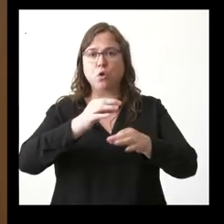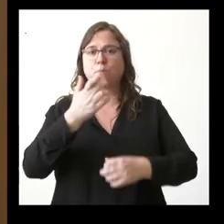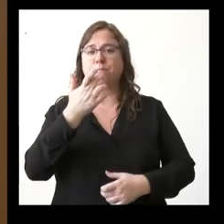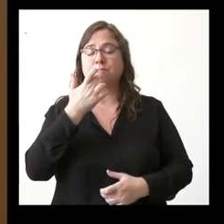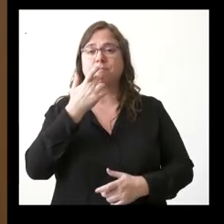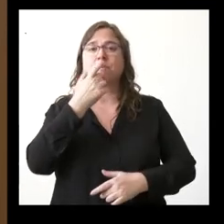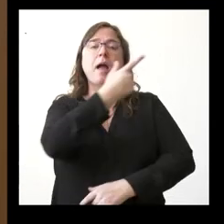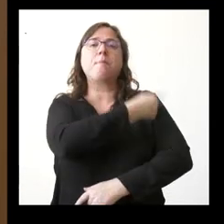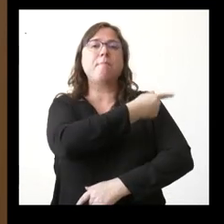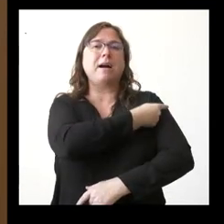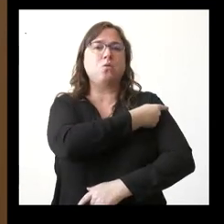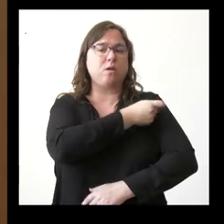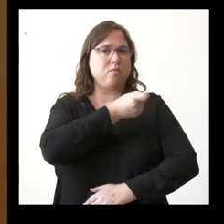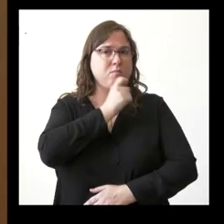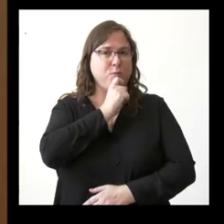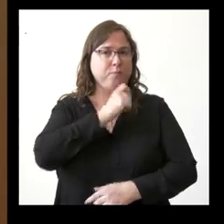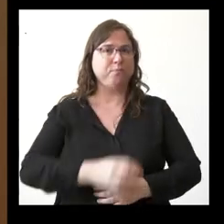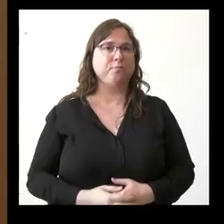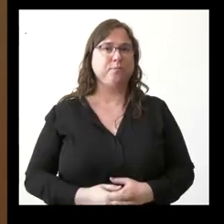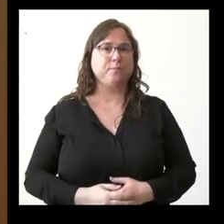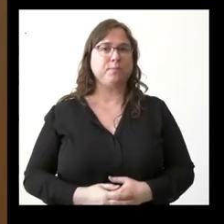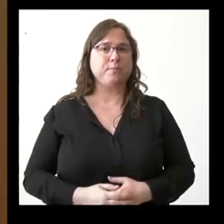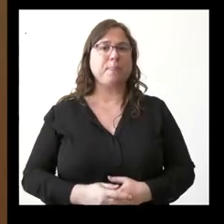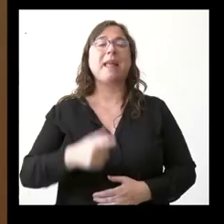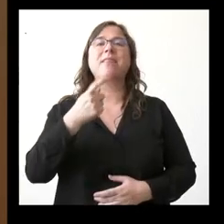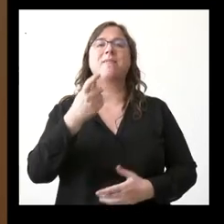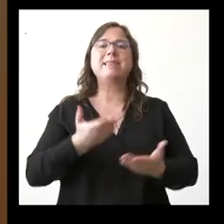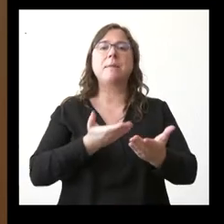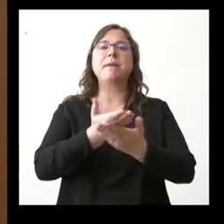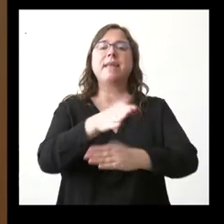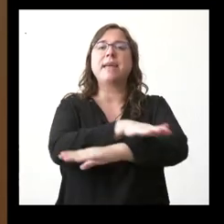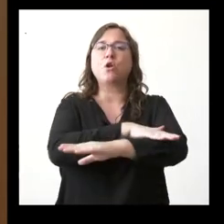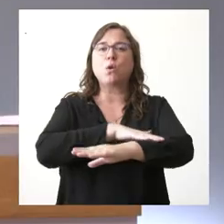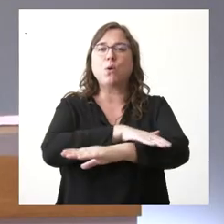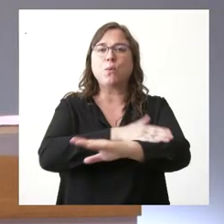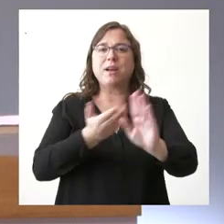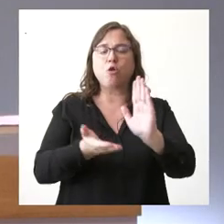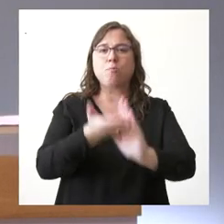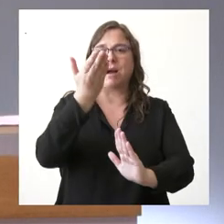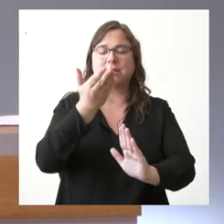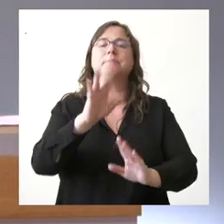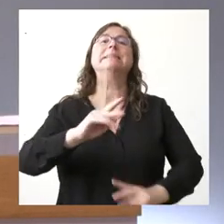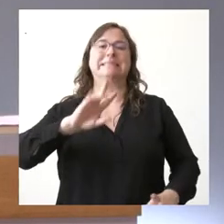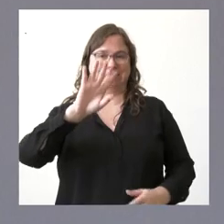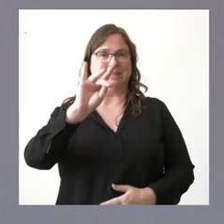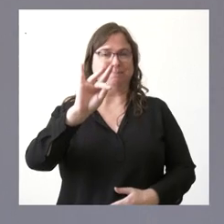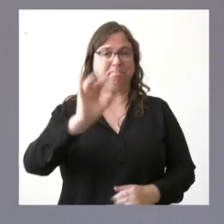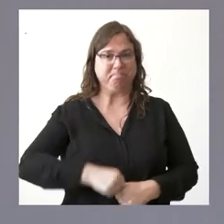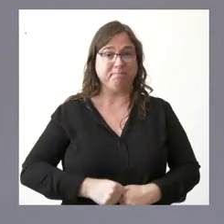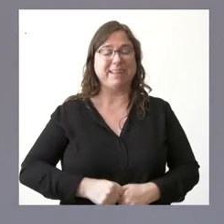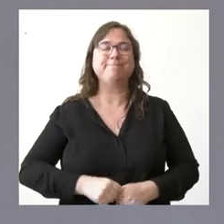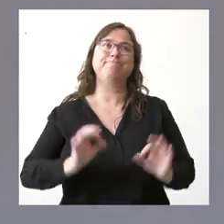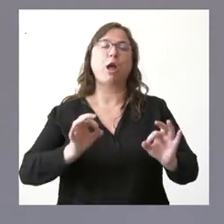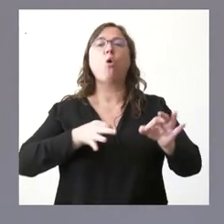están pendientes de que el Gobierno les marque alguna pauta. Sí, bueno, más que protocolo lo que